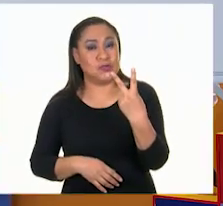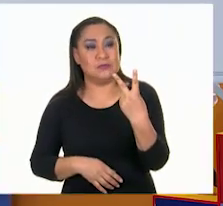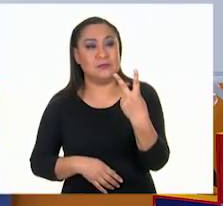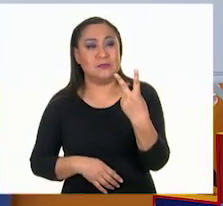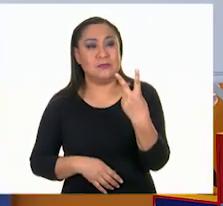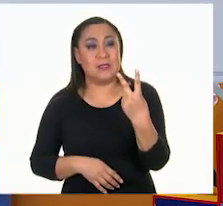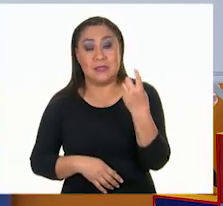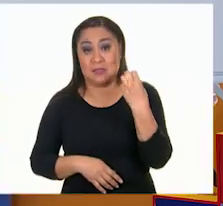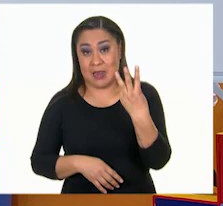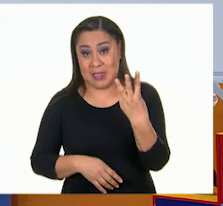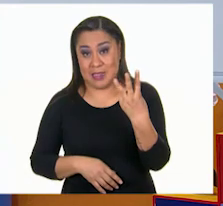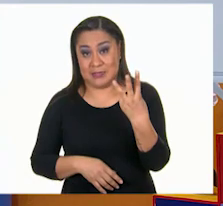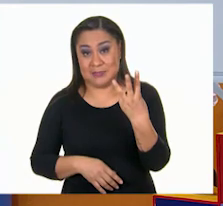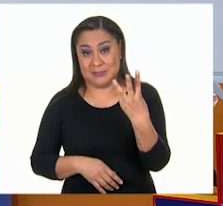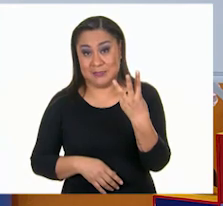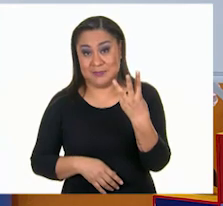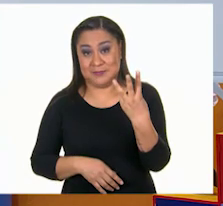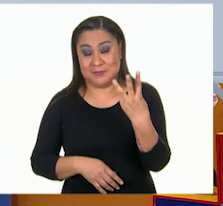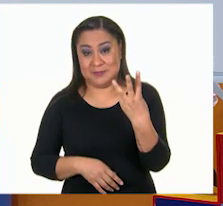Tres.